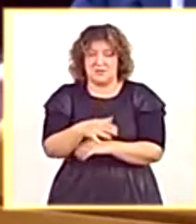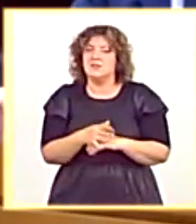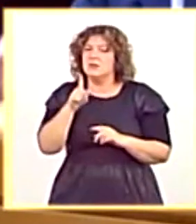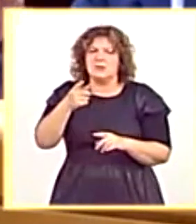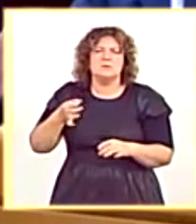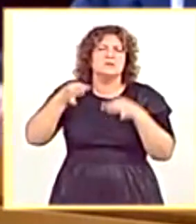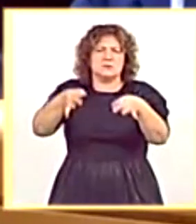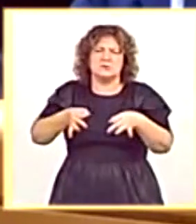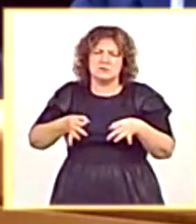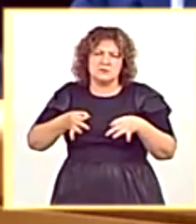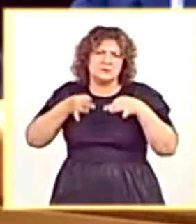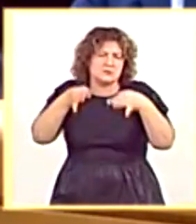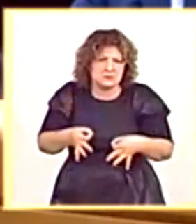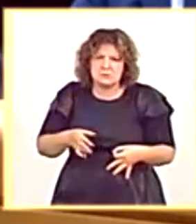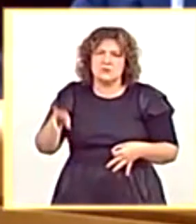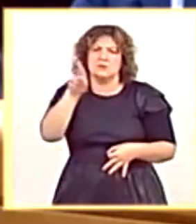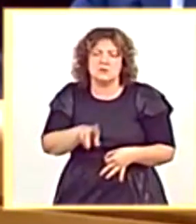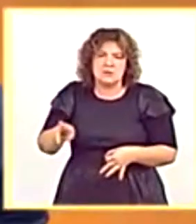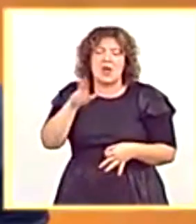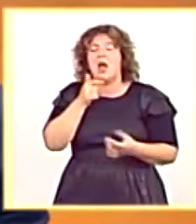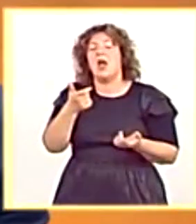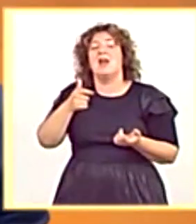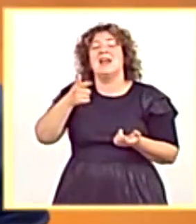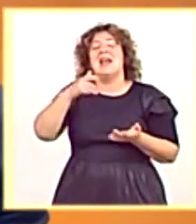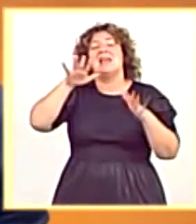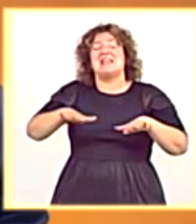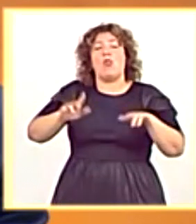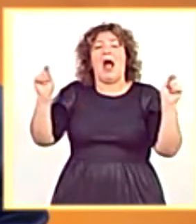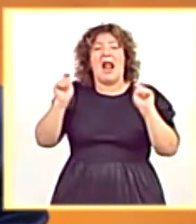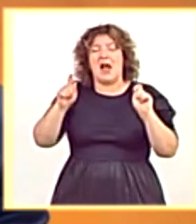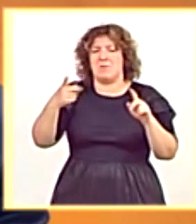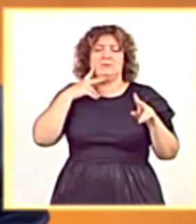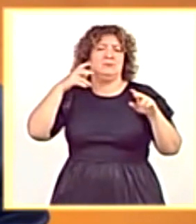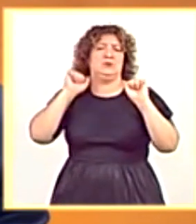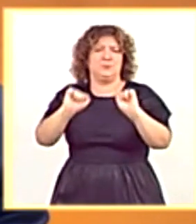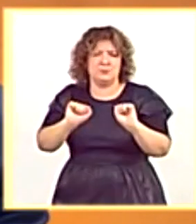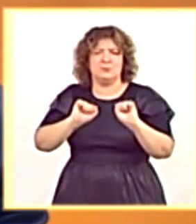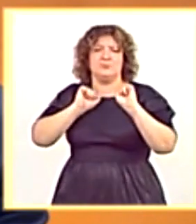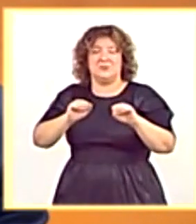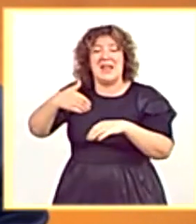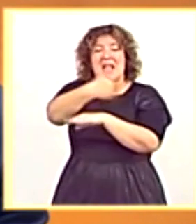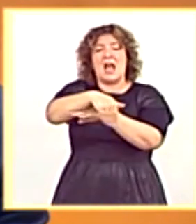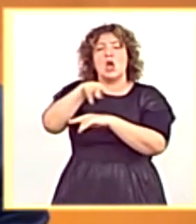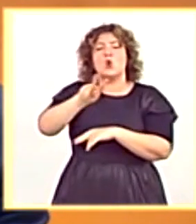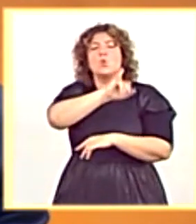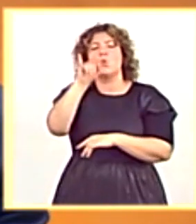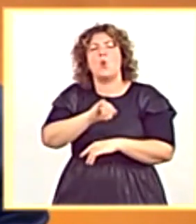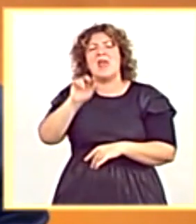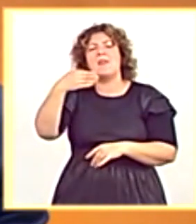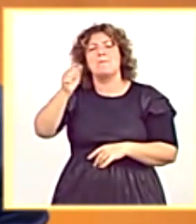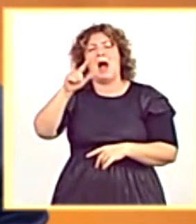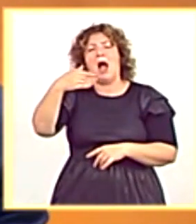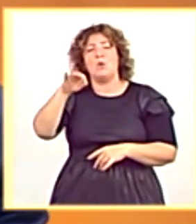sistemáticamente, a la aprobación de los estados de alarma, señoría. Y lo que hacían en las calles de Madrid, en Núñez de Balboa, era precisamente